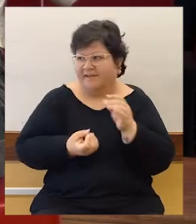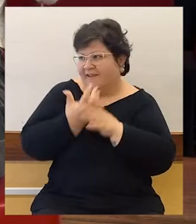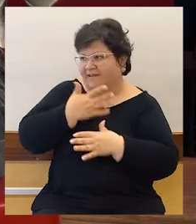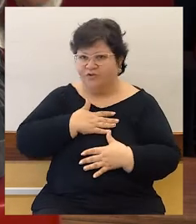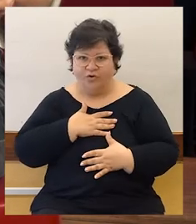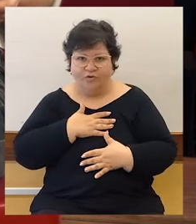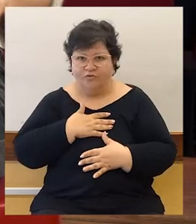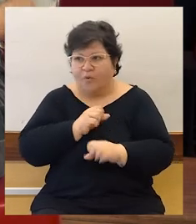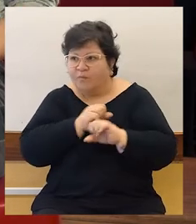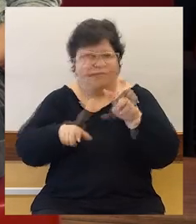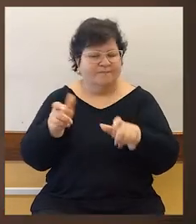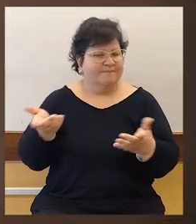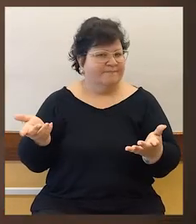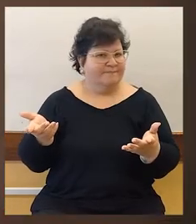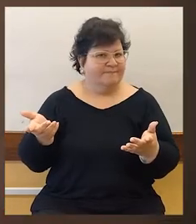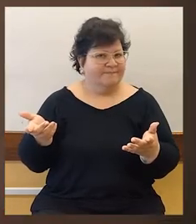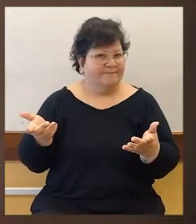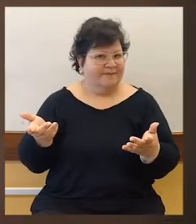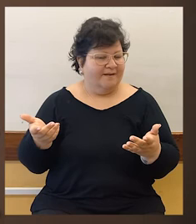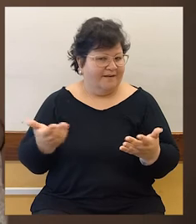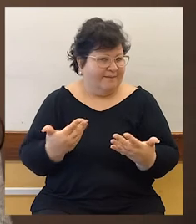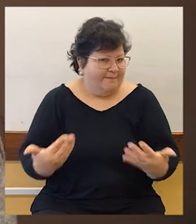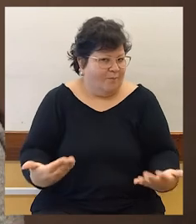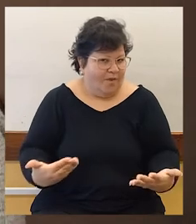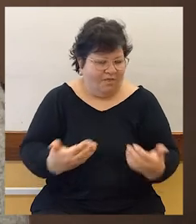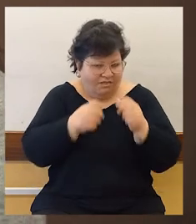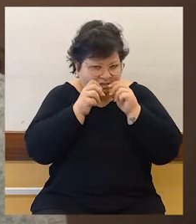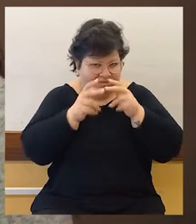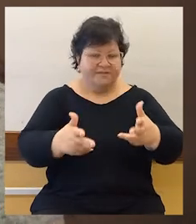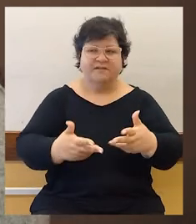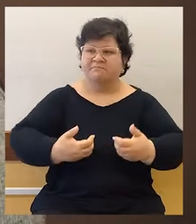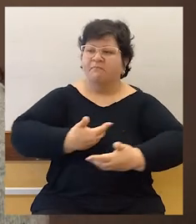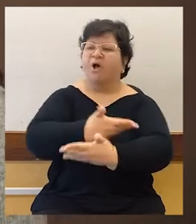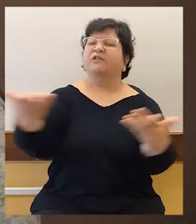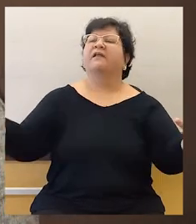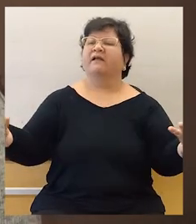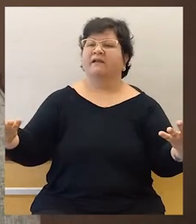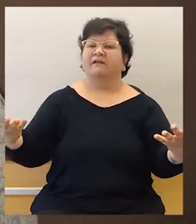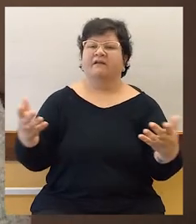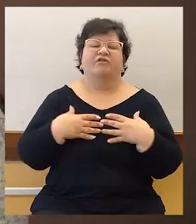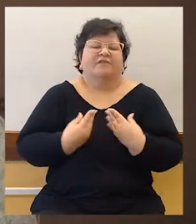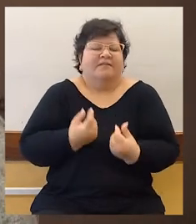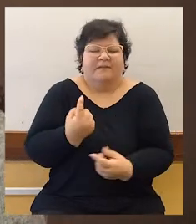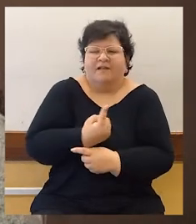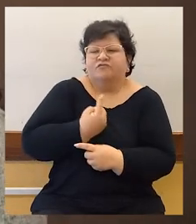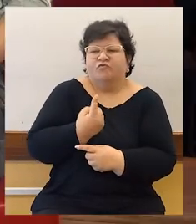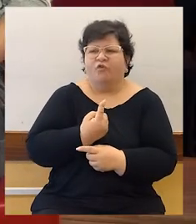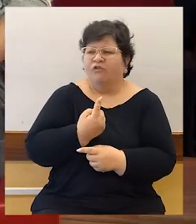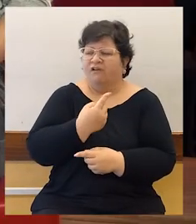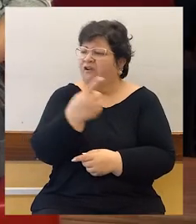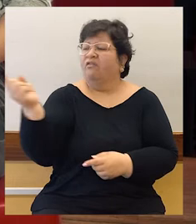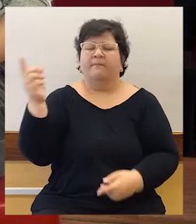puedo llegar a otros, puedo encontrar la manera de decir lo que quiero decir y tal vez no sentirme tan solo o tan incomprendido.